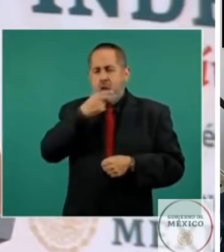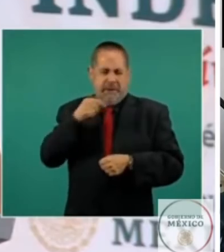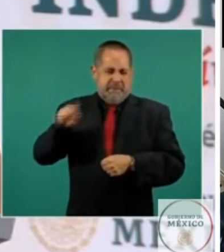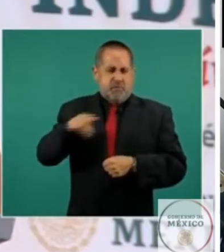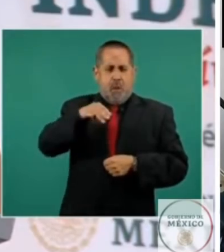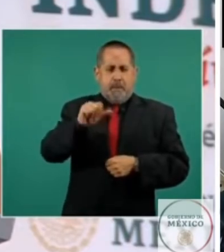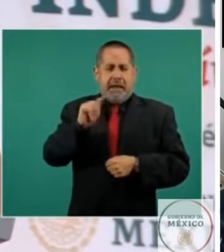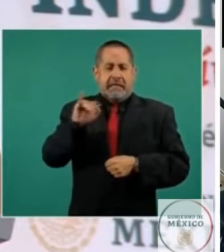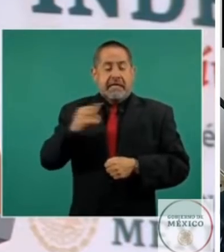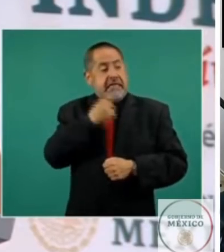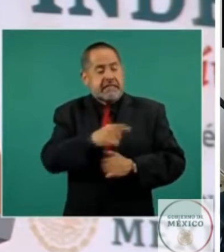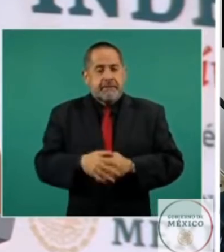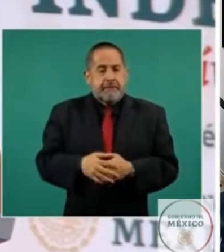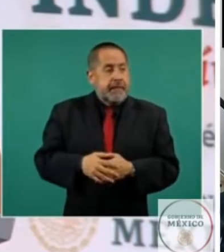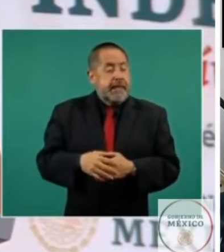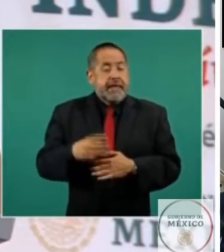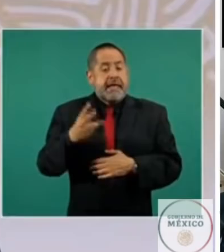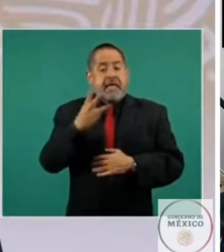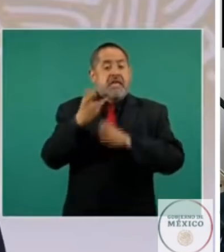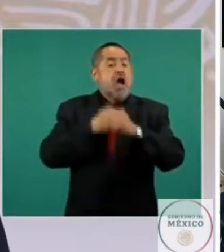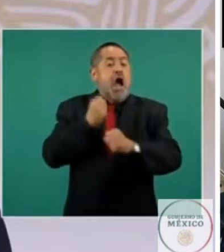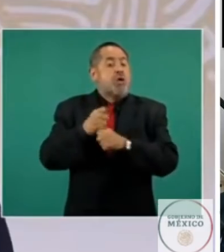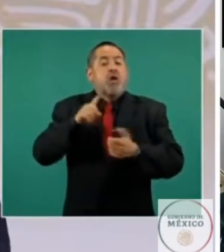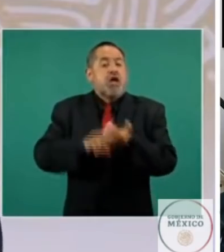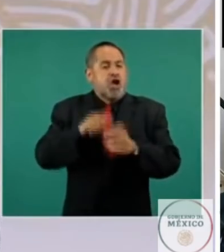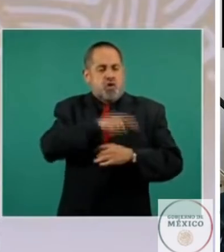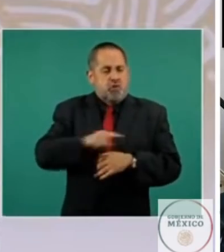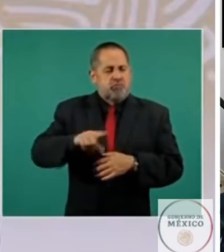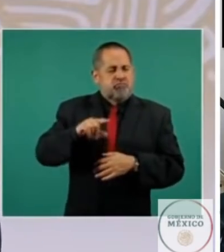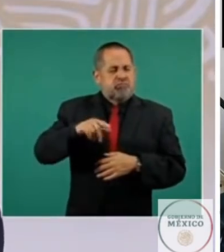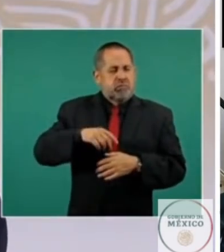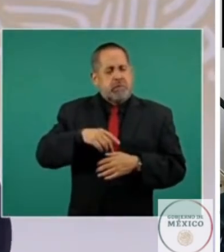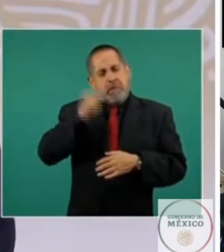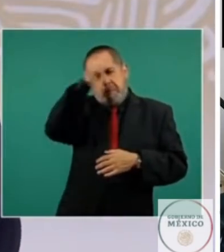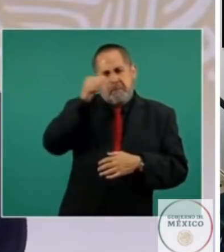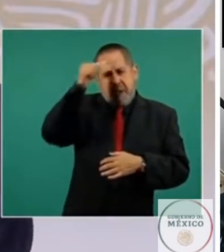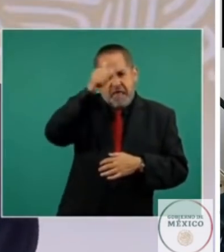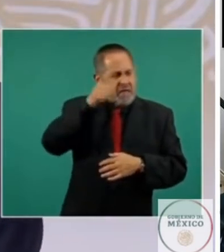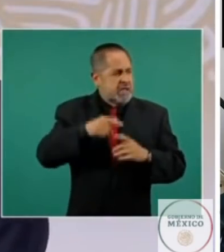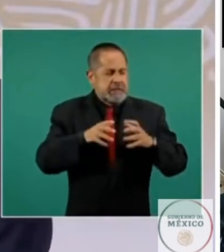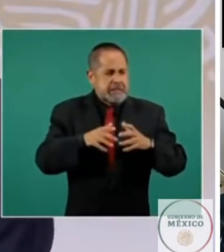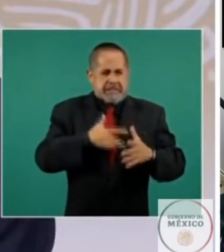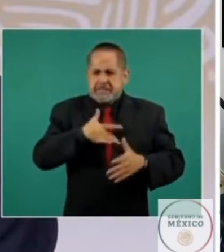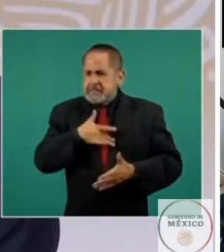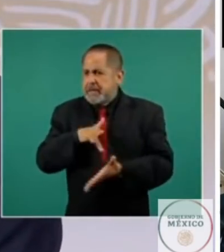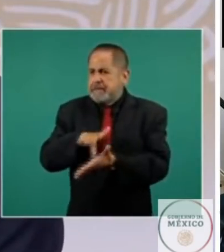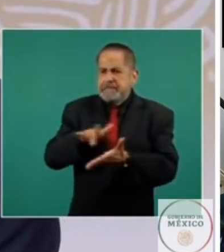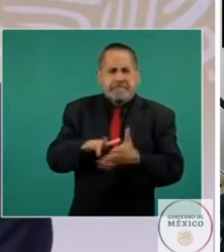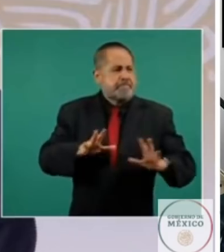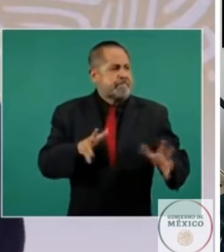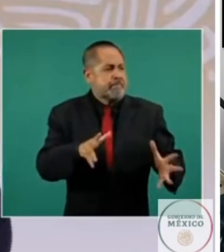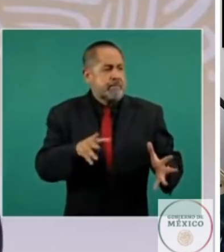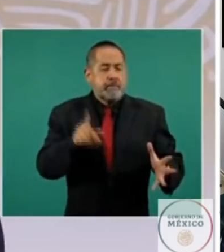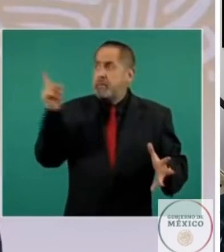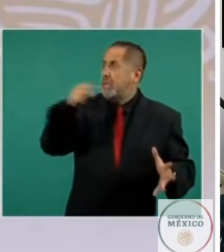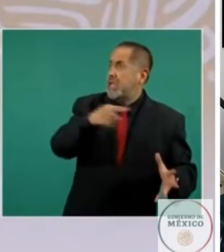Amigos y amigas, me da gusto estar nuevamente con ustedes. Vamos a ir al desfile cívico-militar a 211